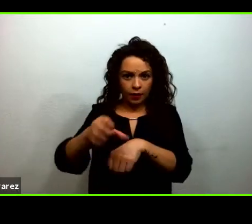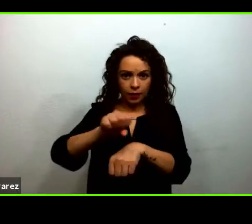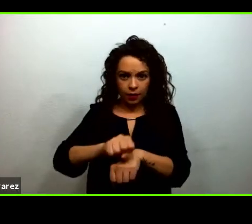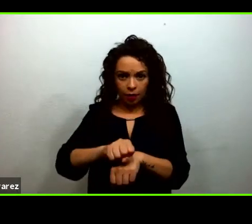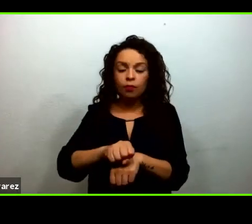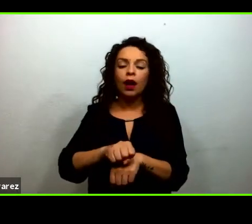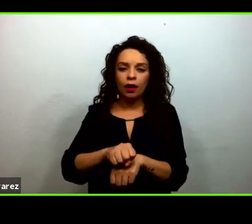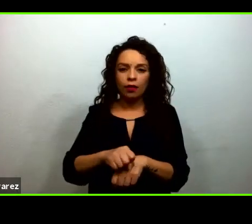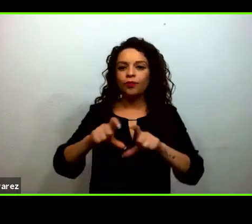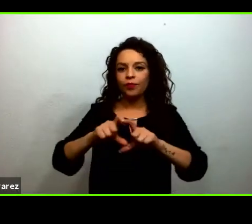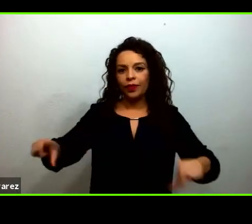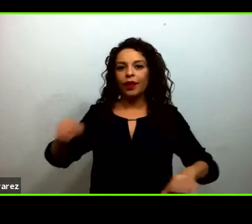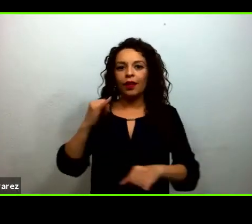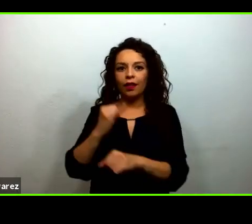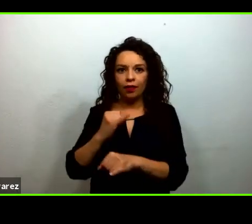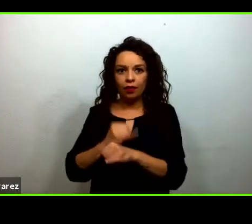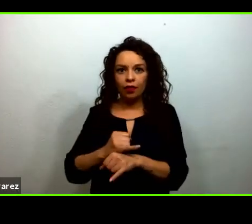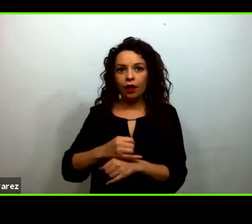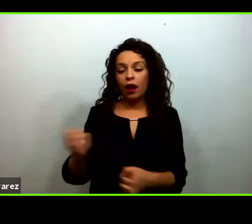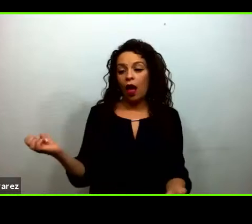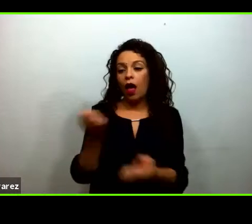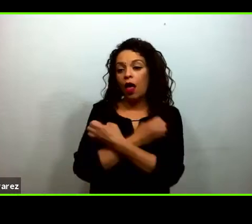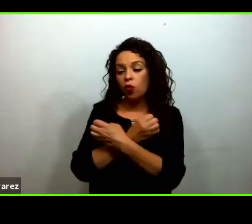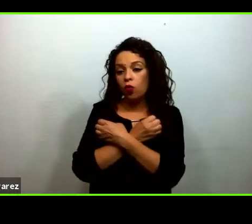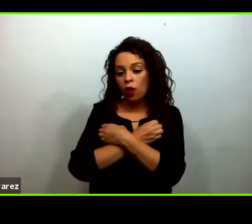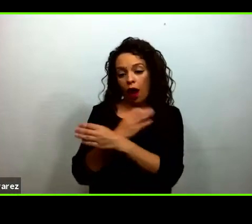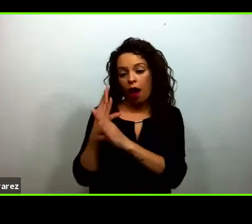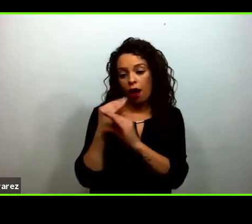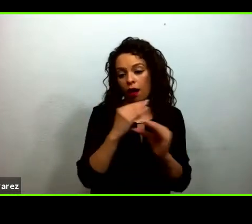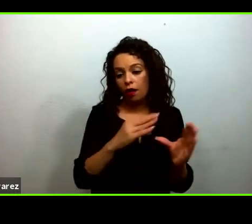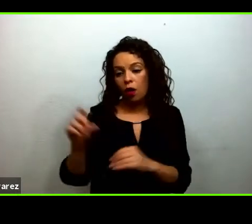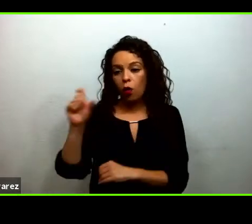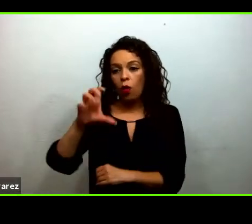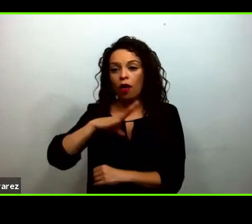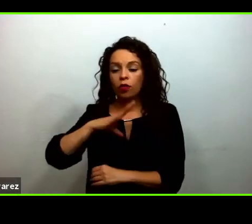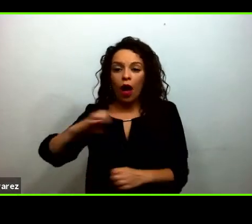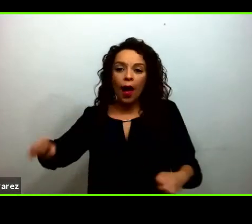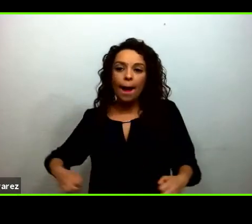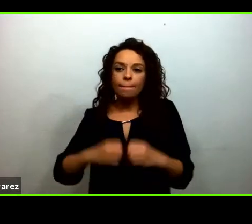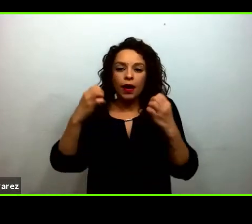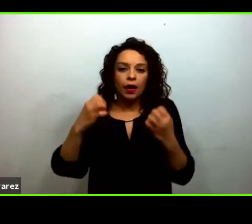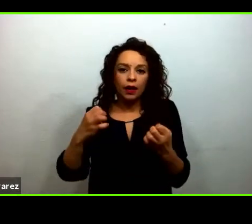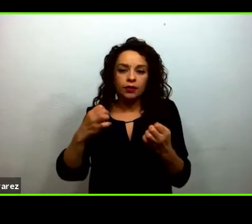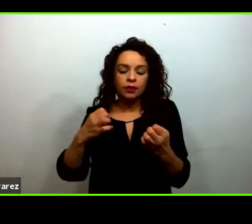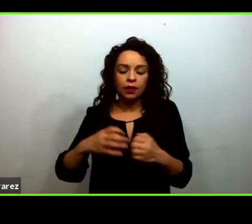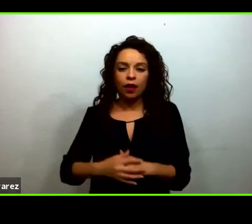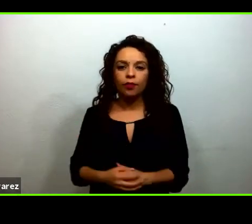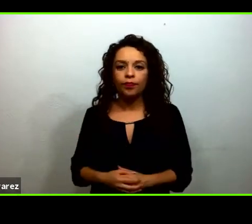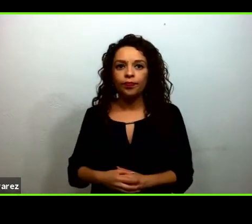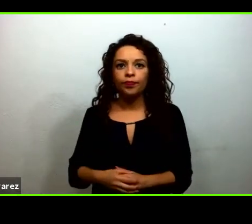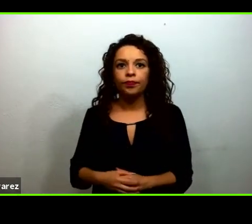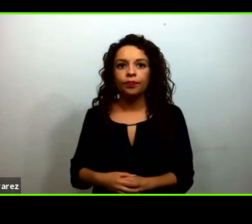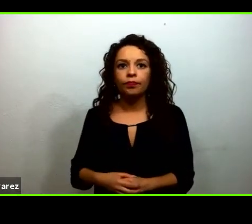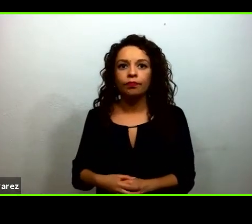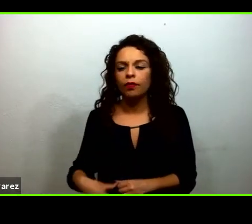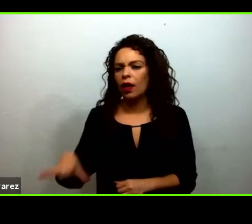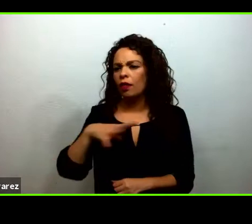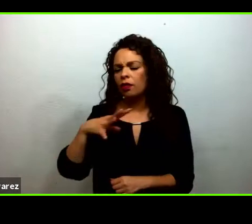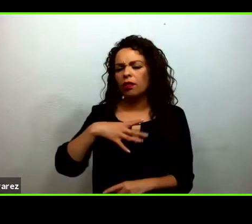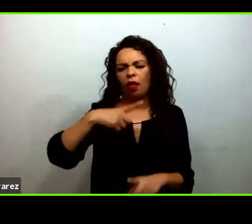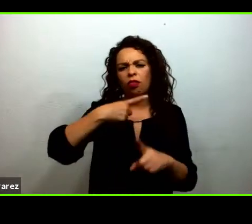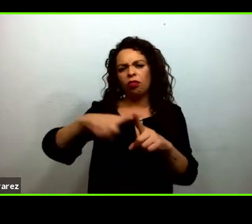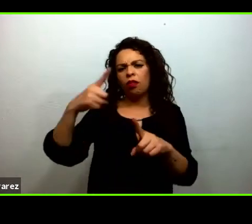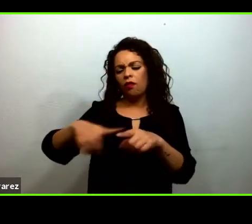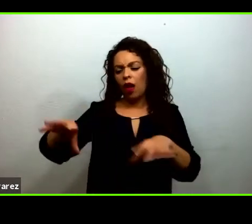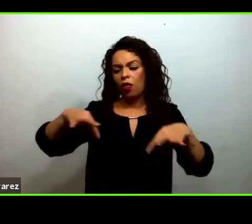educar en situaciones de emergencia y encontrarán la guía de reconstruir sin ladrillos otros documentos que la UNESCO